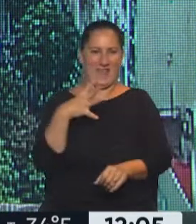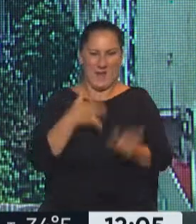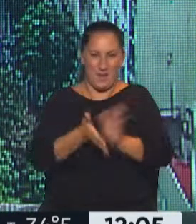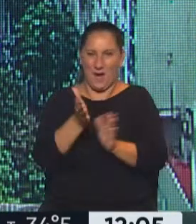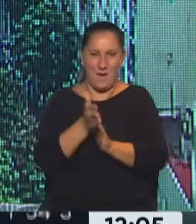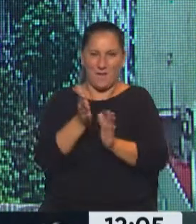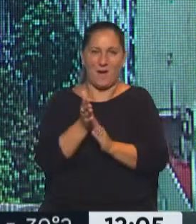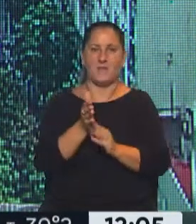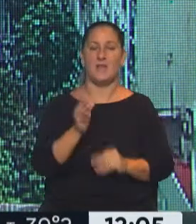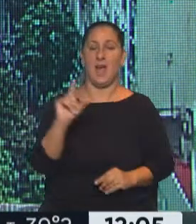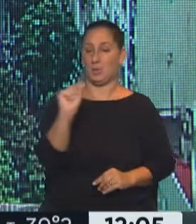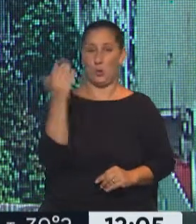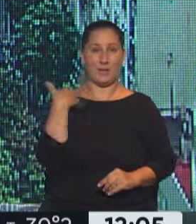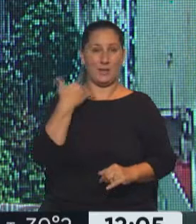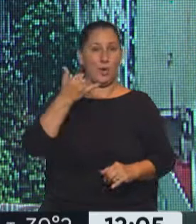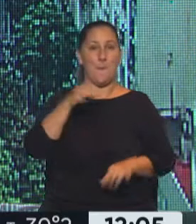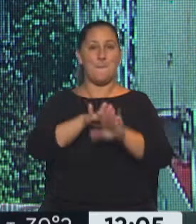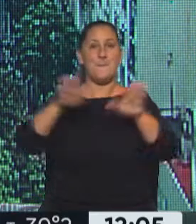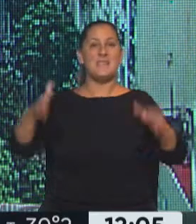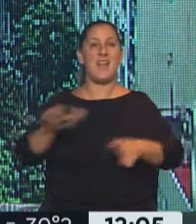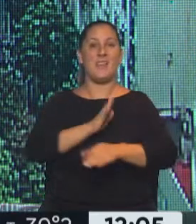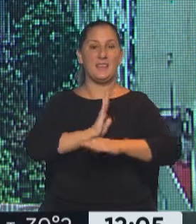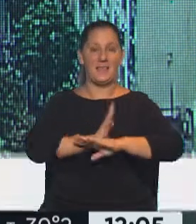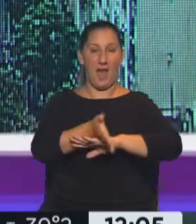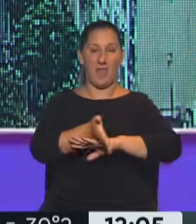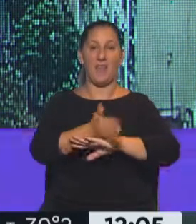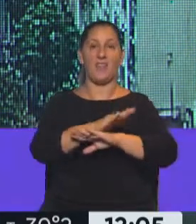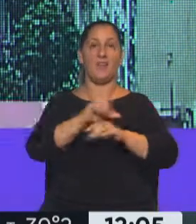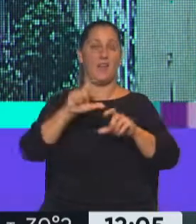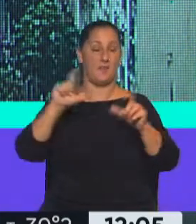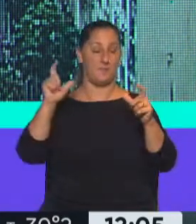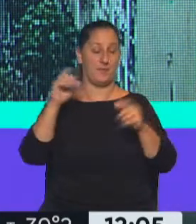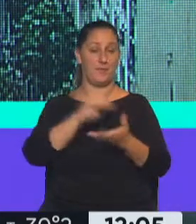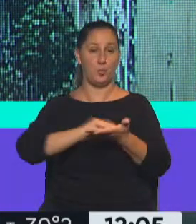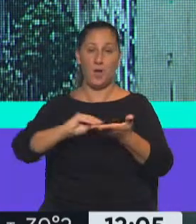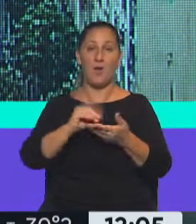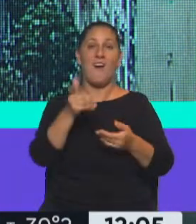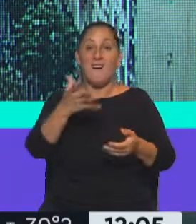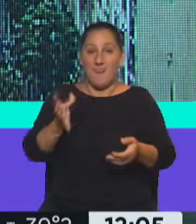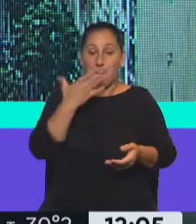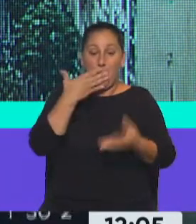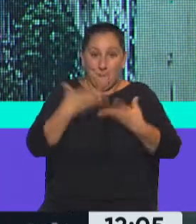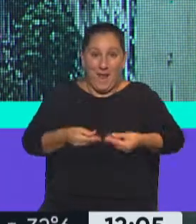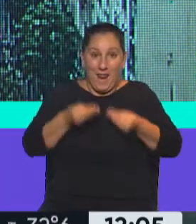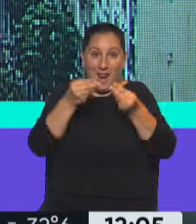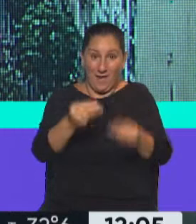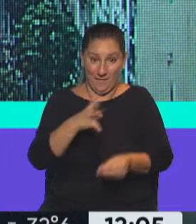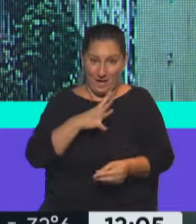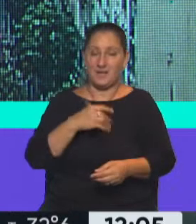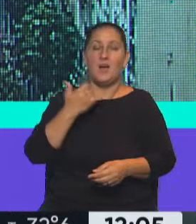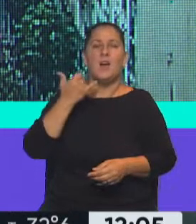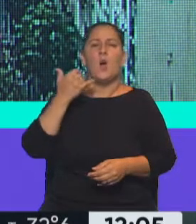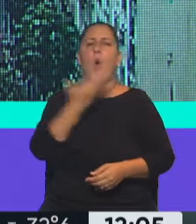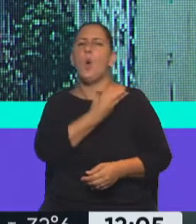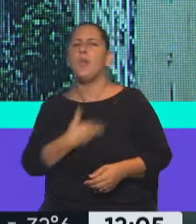yo hace un ratito hablé en mesa de entradas de la Cámara de Diputados, me dicen que todavía no ha ingresado nada. Hablé en gobierno, me dicen